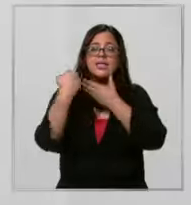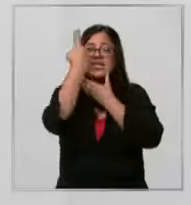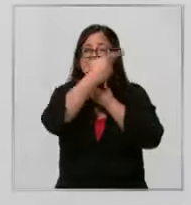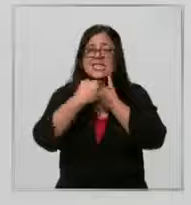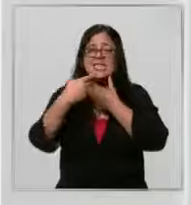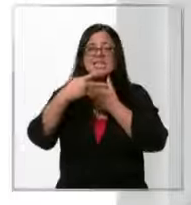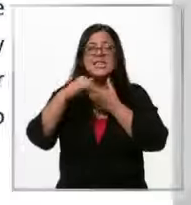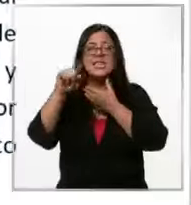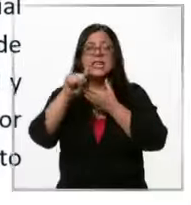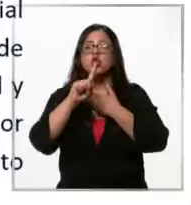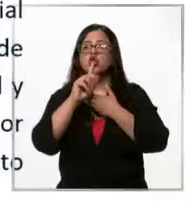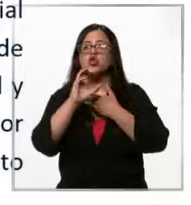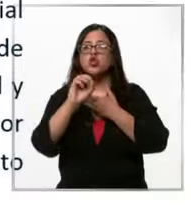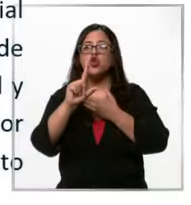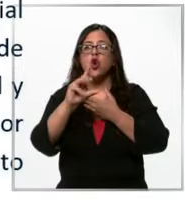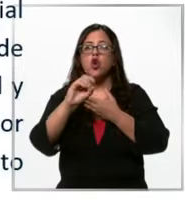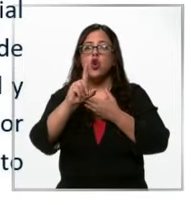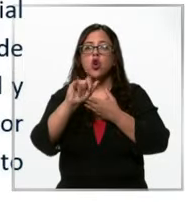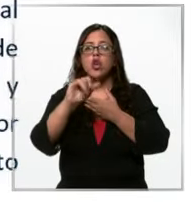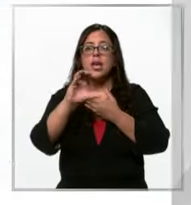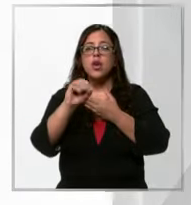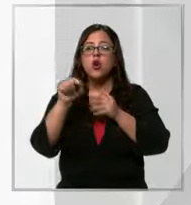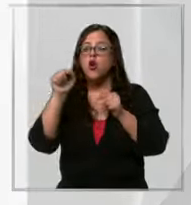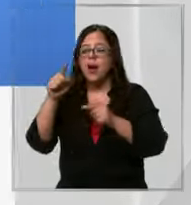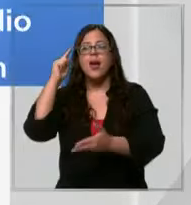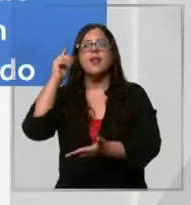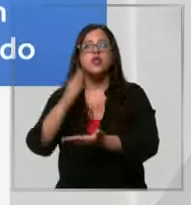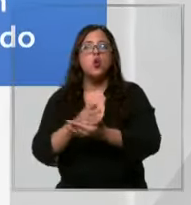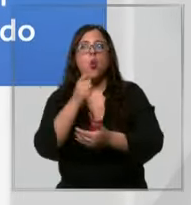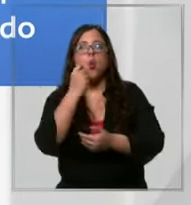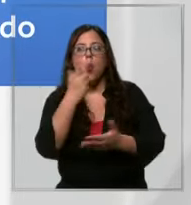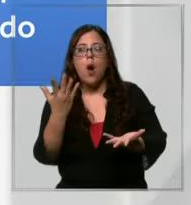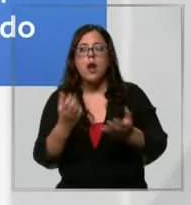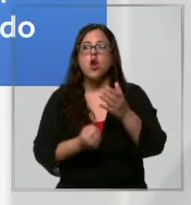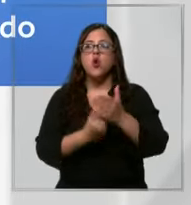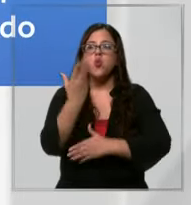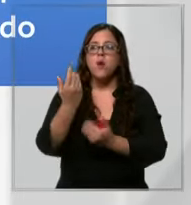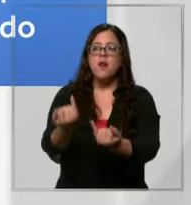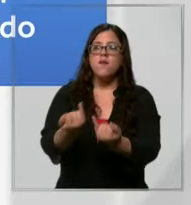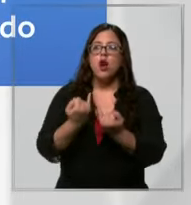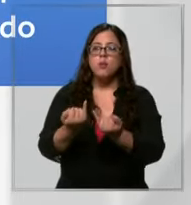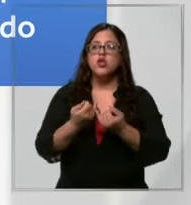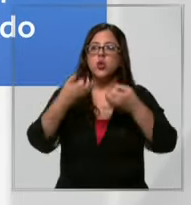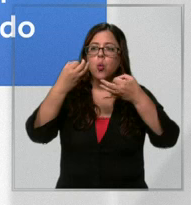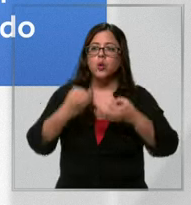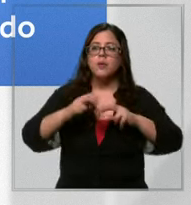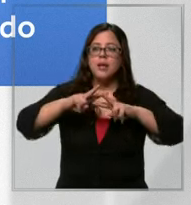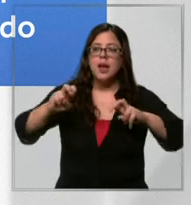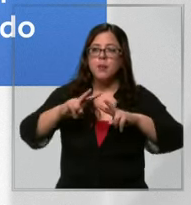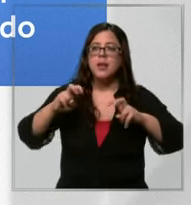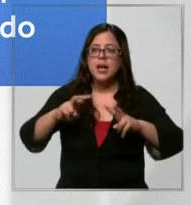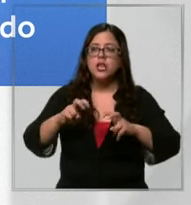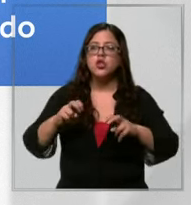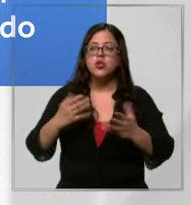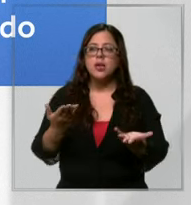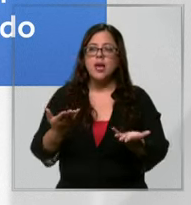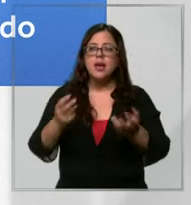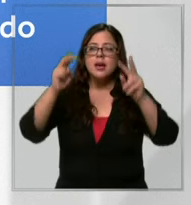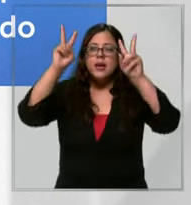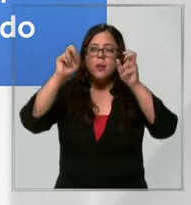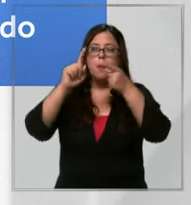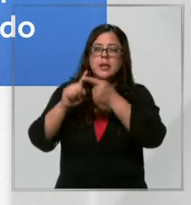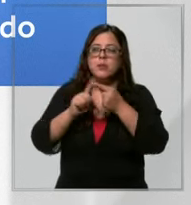histológico, los llevaron a tomar la siguiente decisión. Los nuevos antecedentes reunidos durante la investigación debilitan las